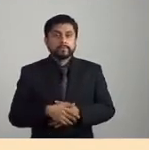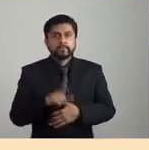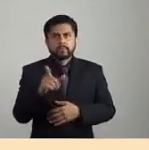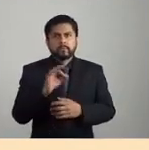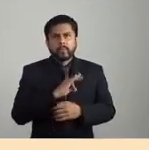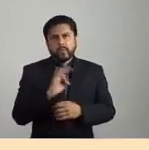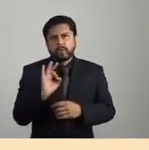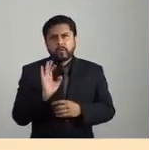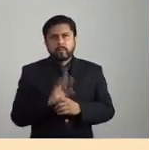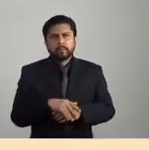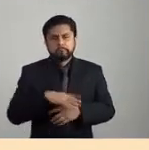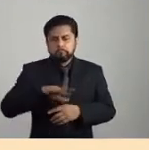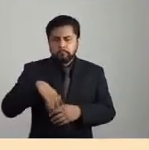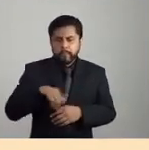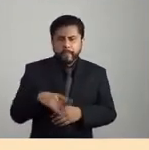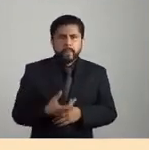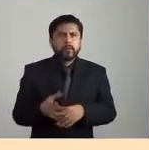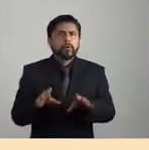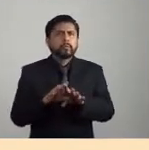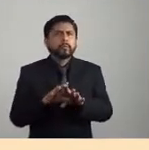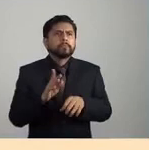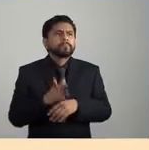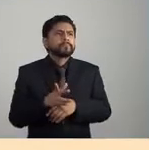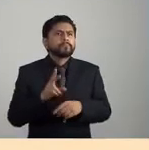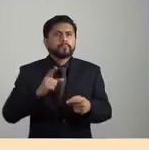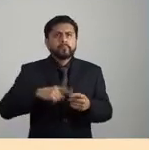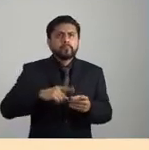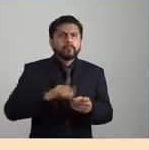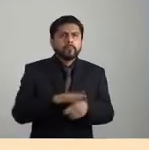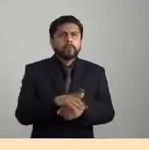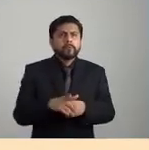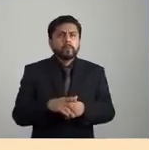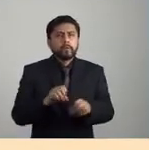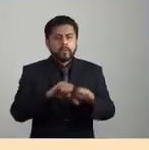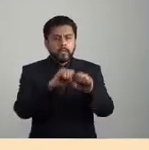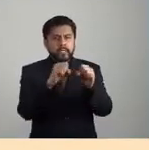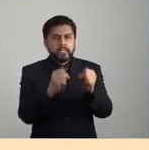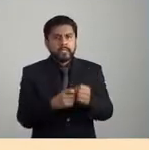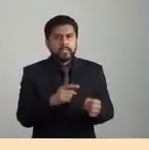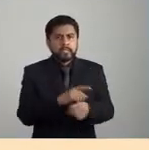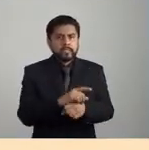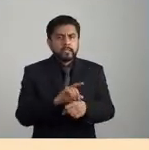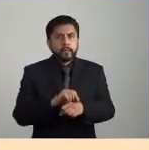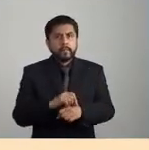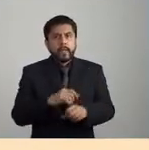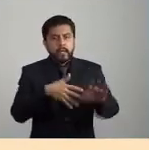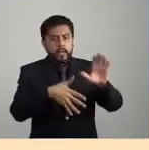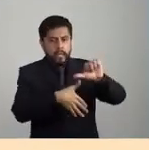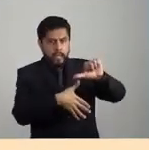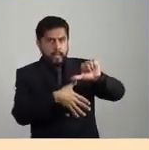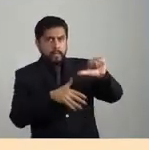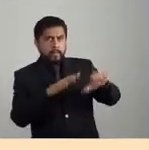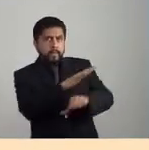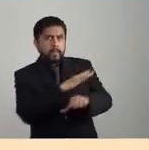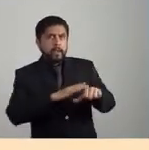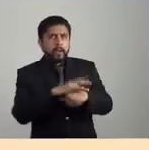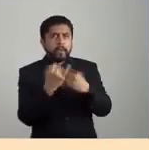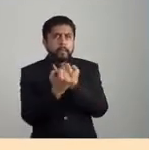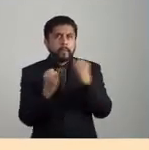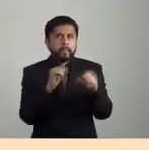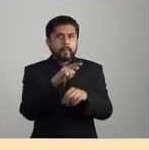pueden encontrar en el ecosistema iberoamericano del libro independiente. Entonces,